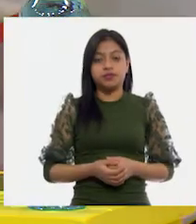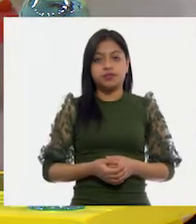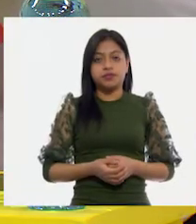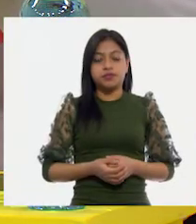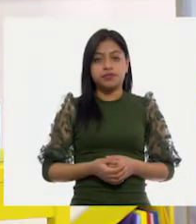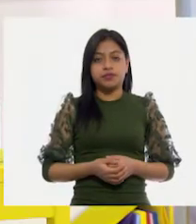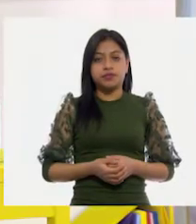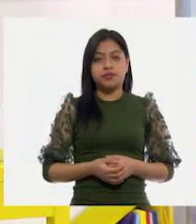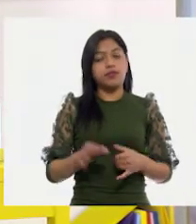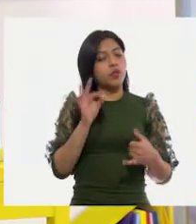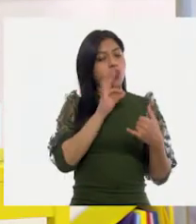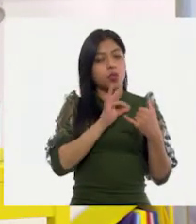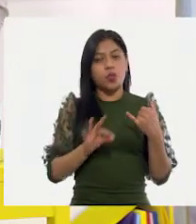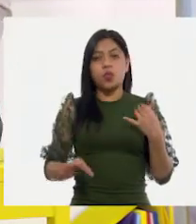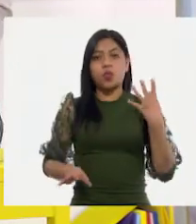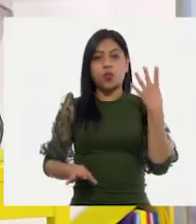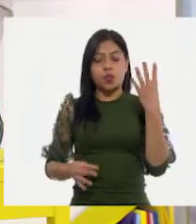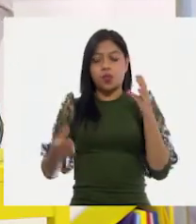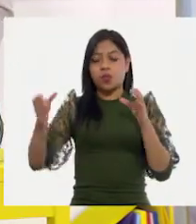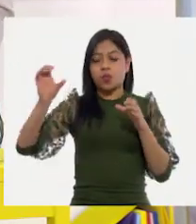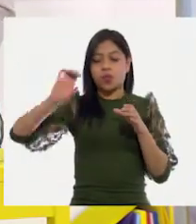Y el último.